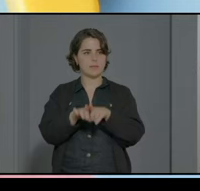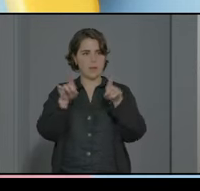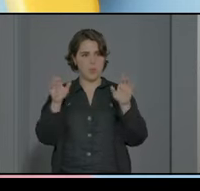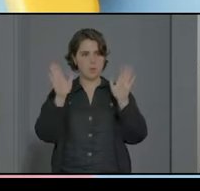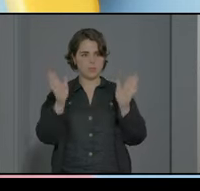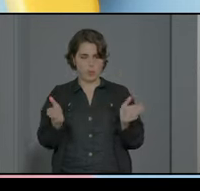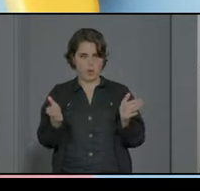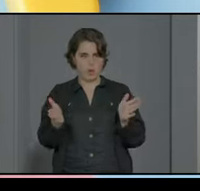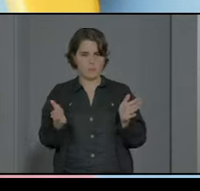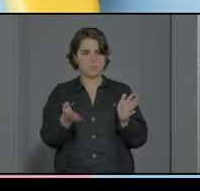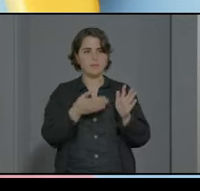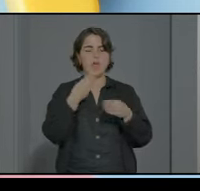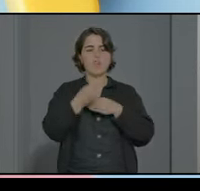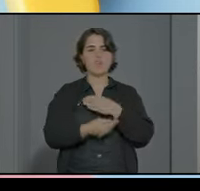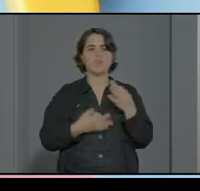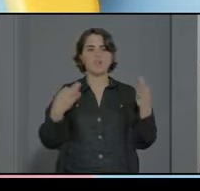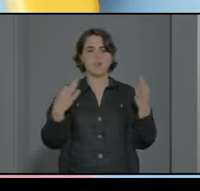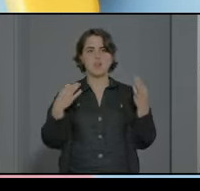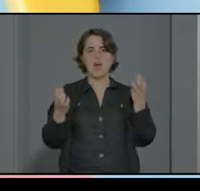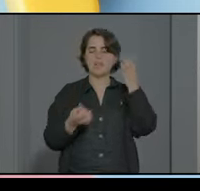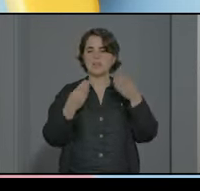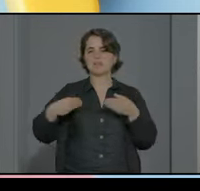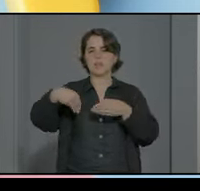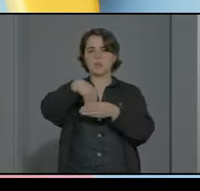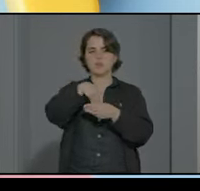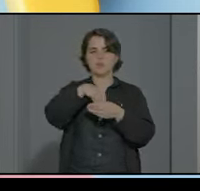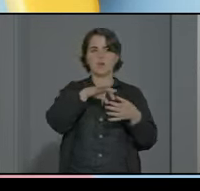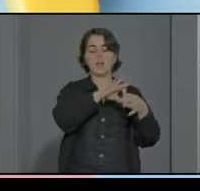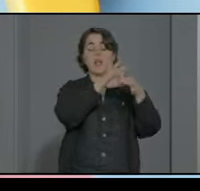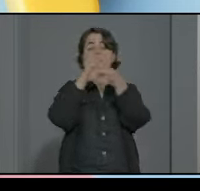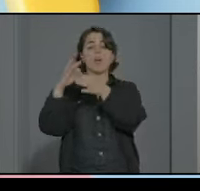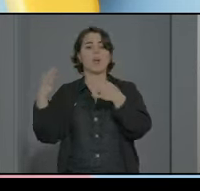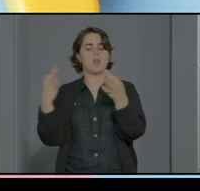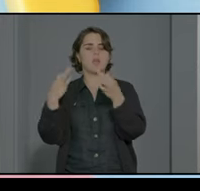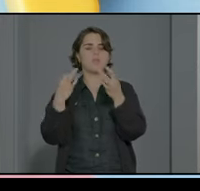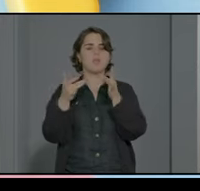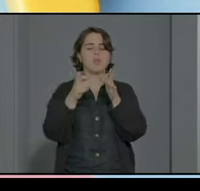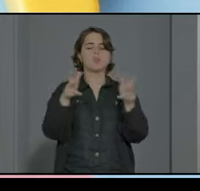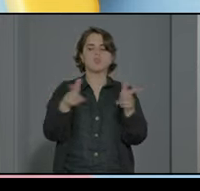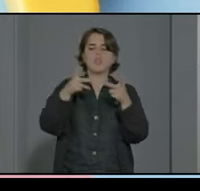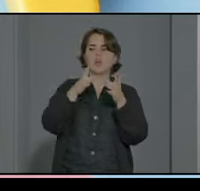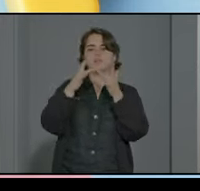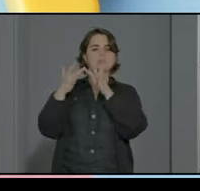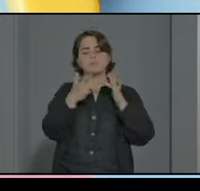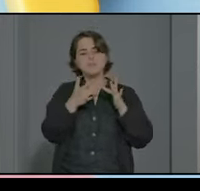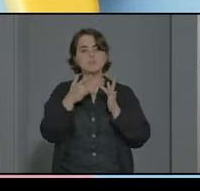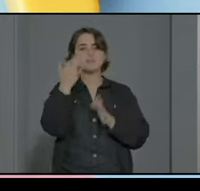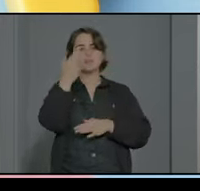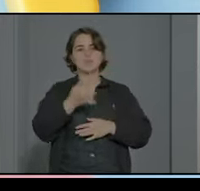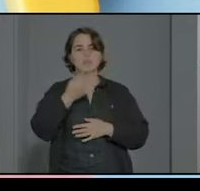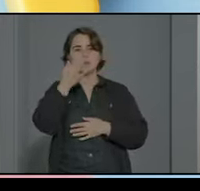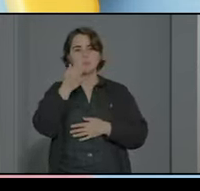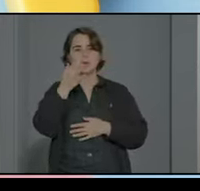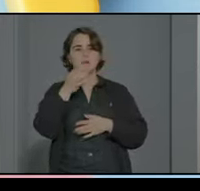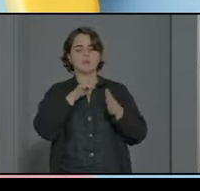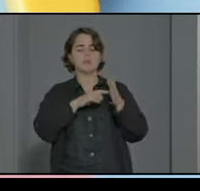es realizar actividades inclusivas relacionadas con la relación social de los alumnos y con su